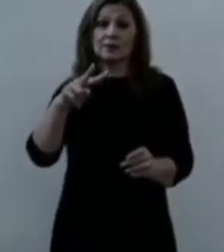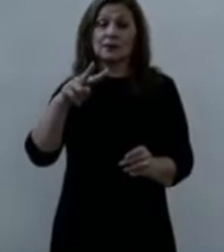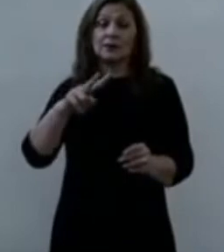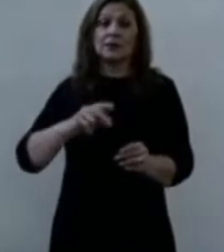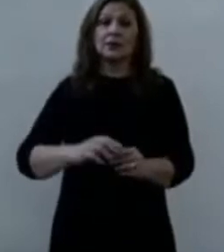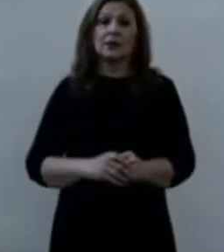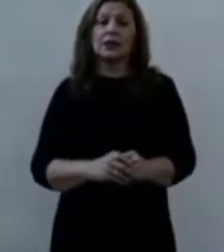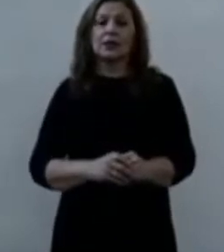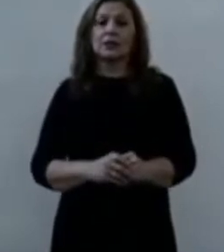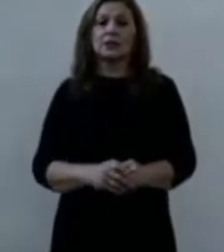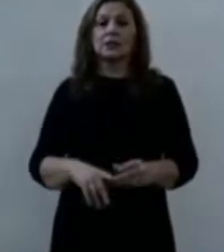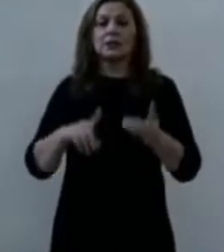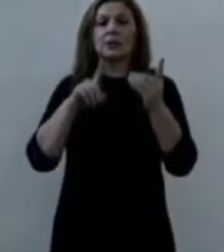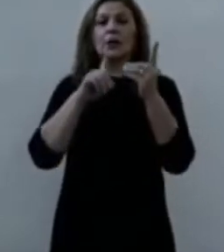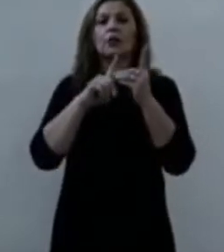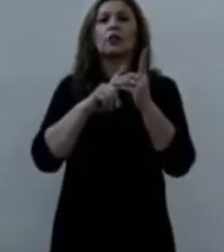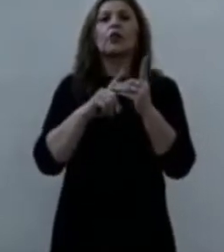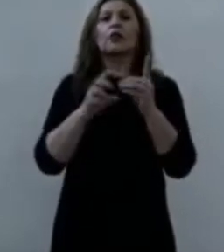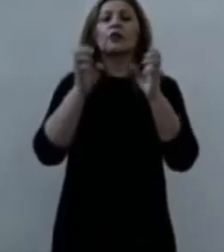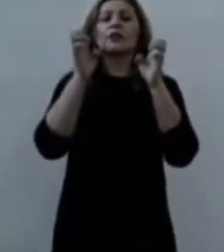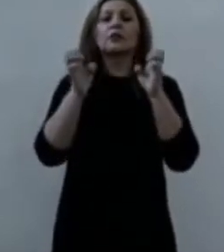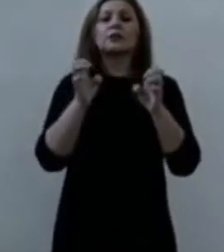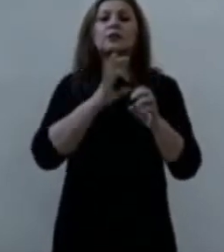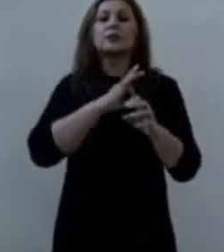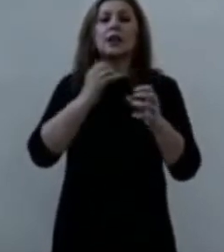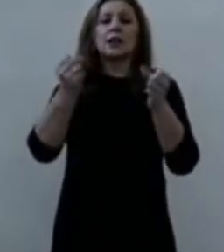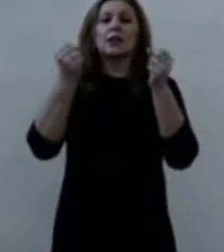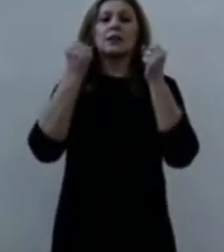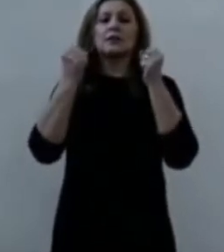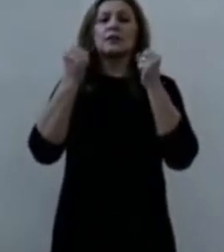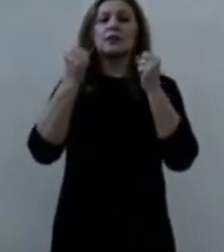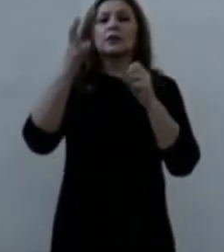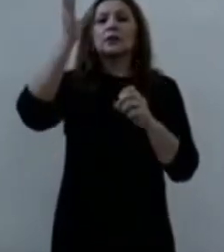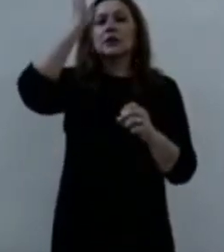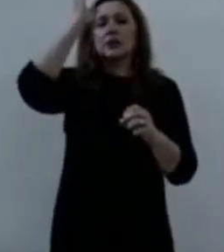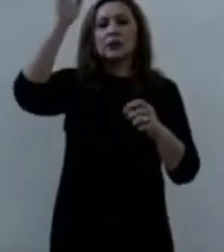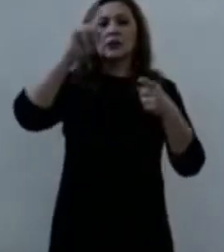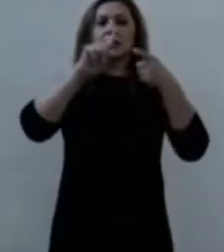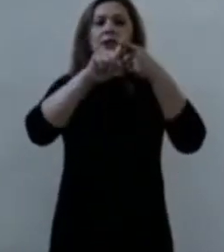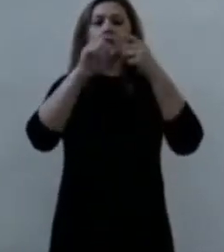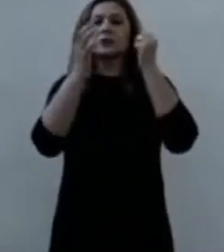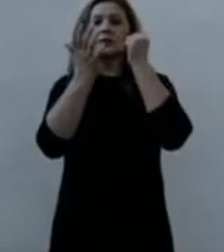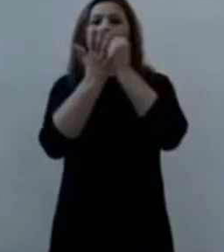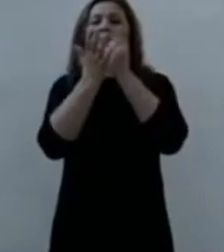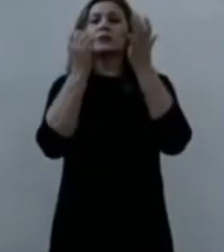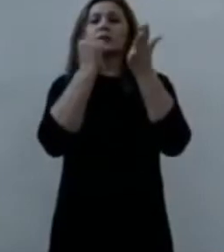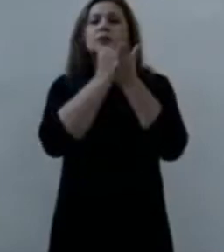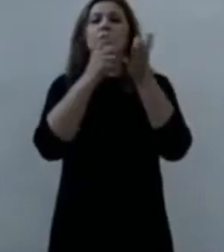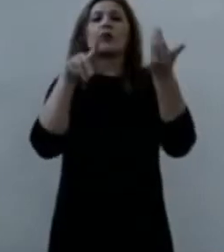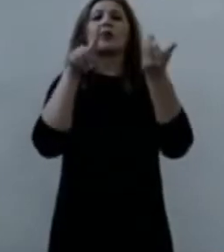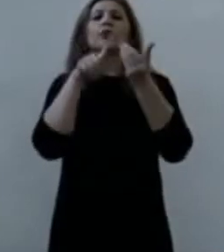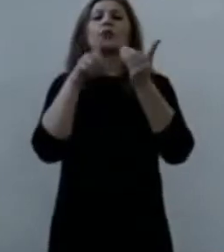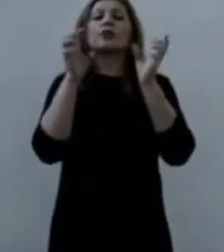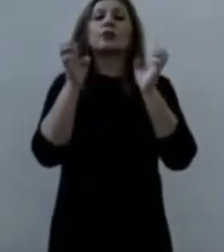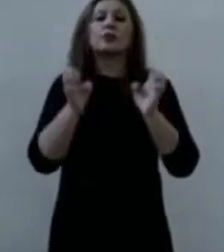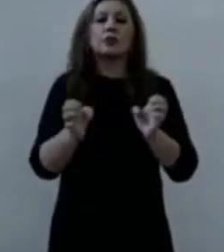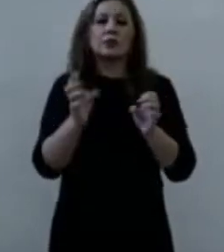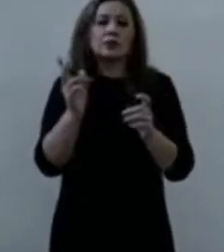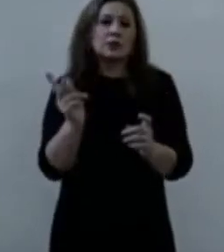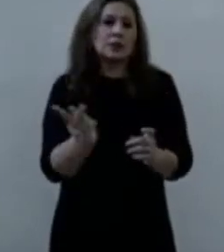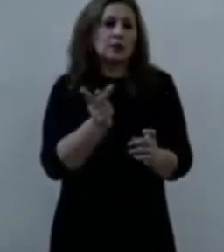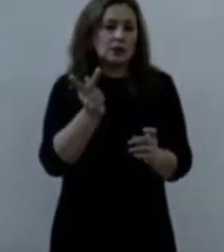¿Dónde está la fuerza de Cristo crucificado? ¿No es